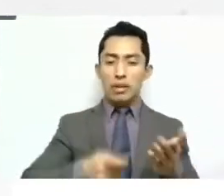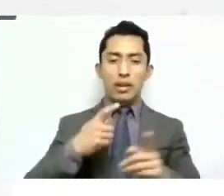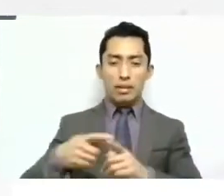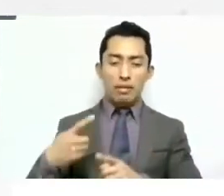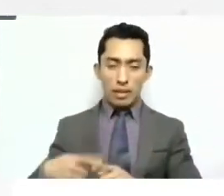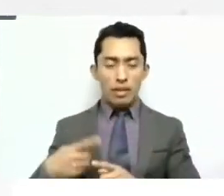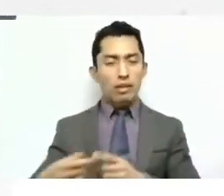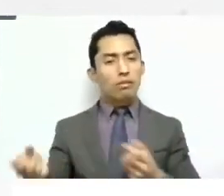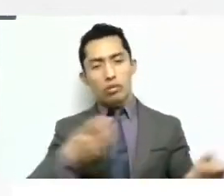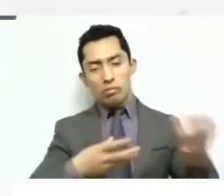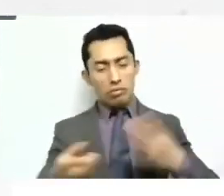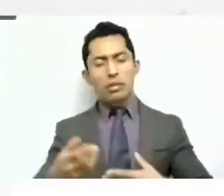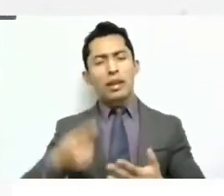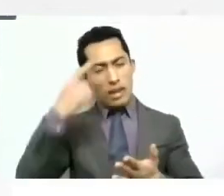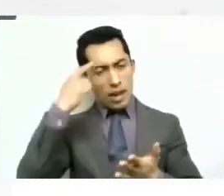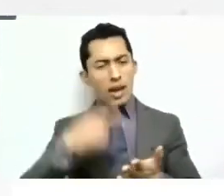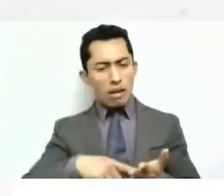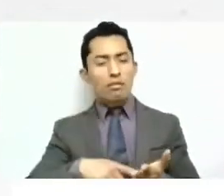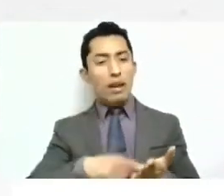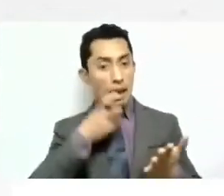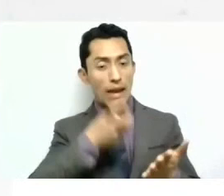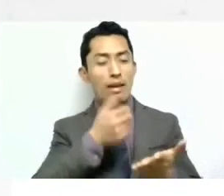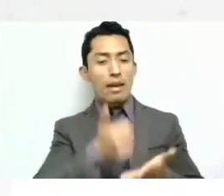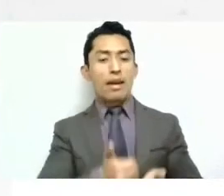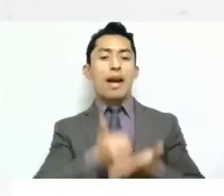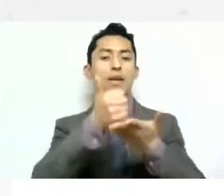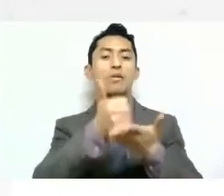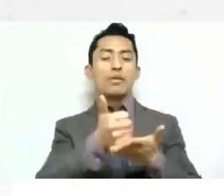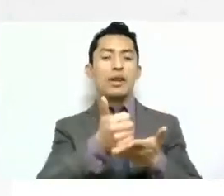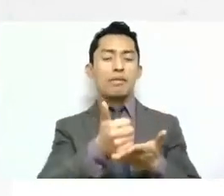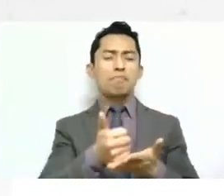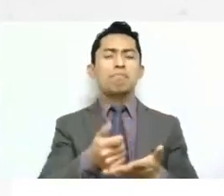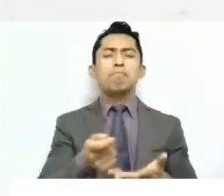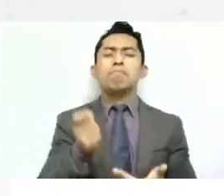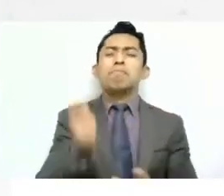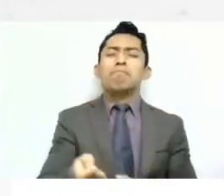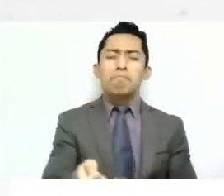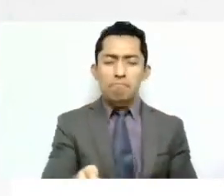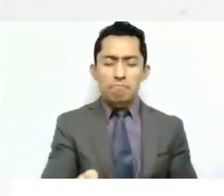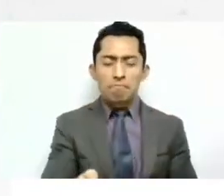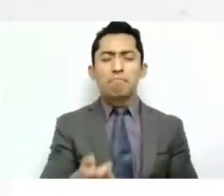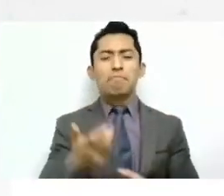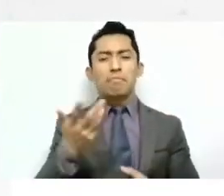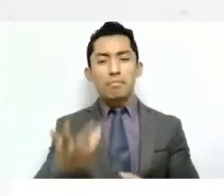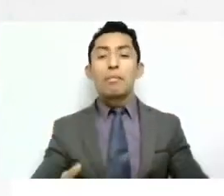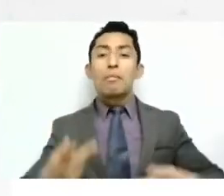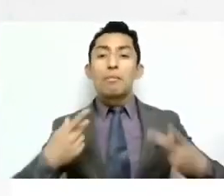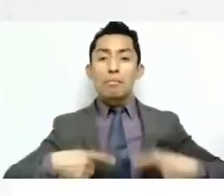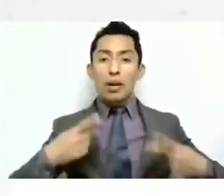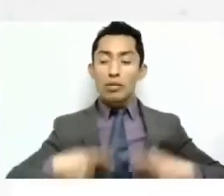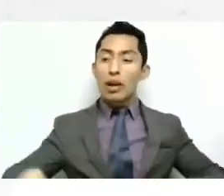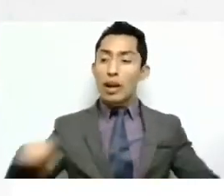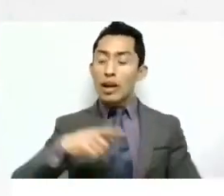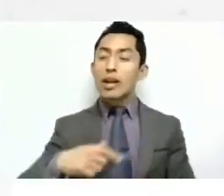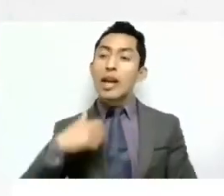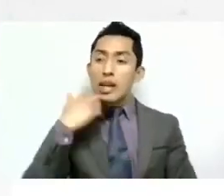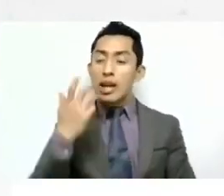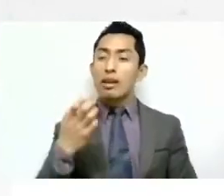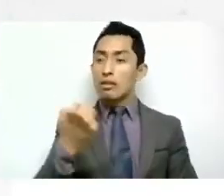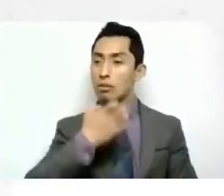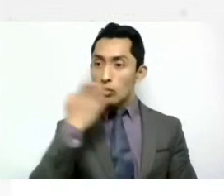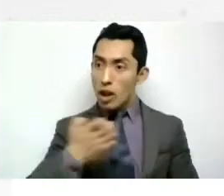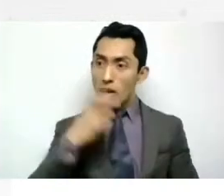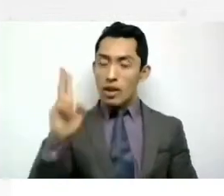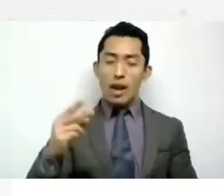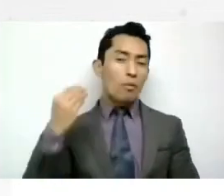ayudan a acercar tanto a los postulantes, a los académicos,